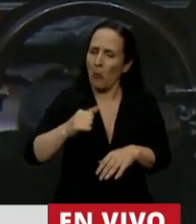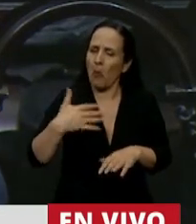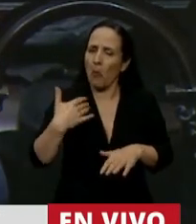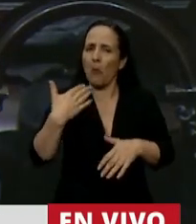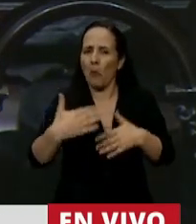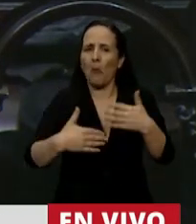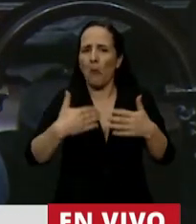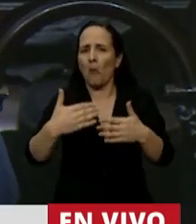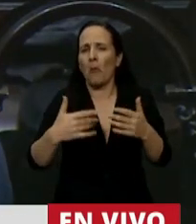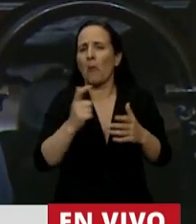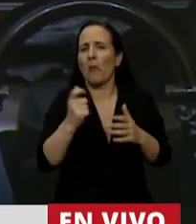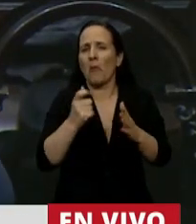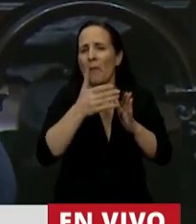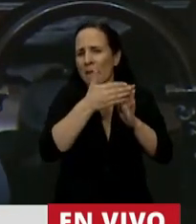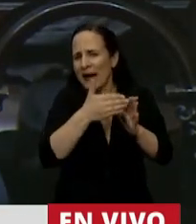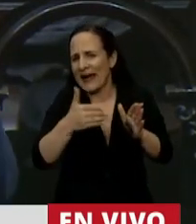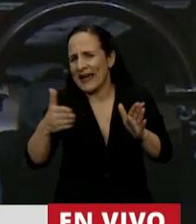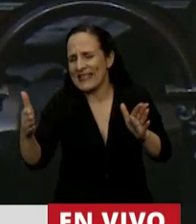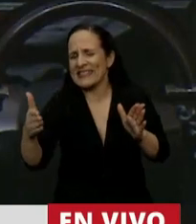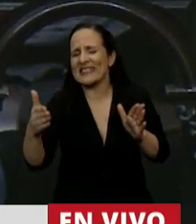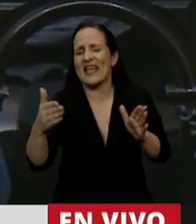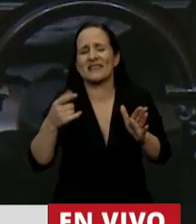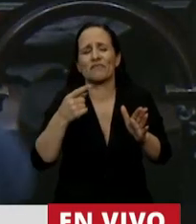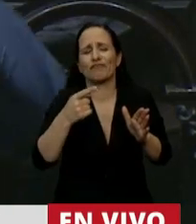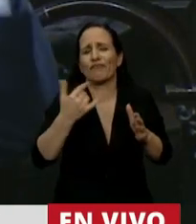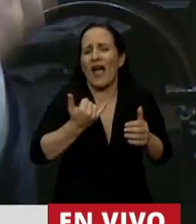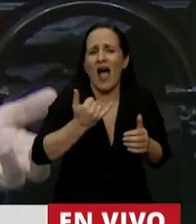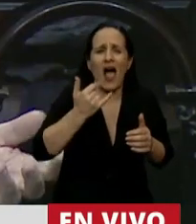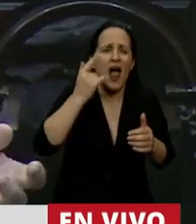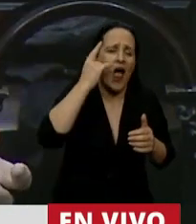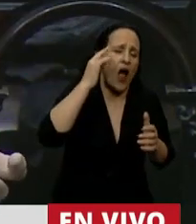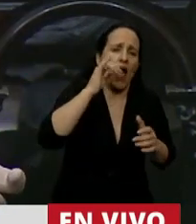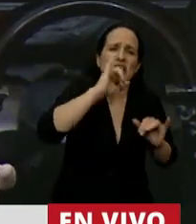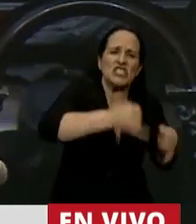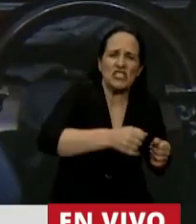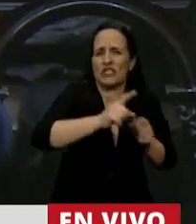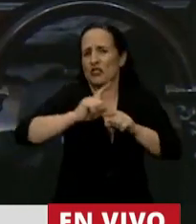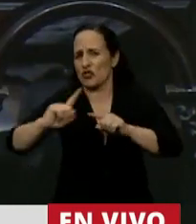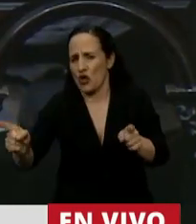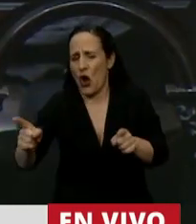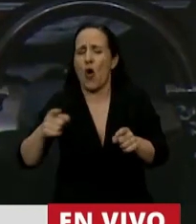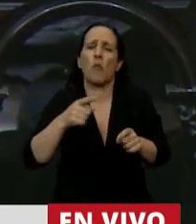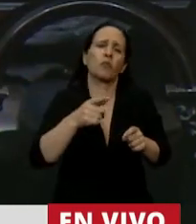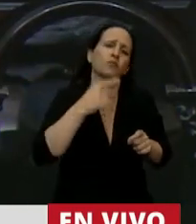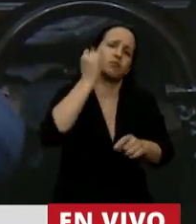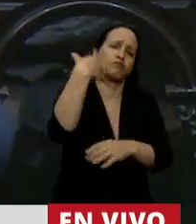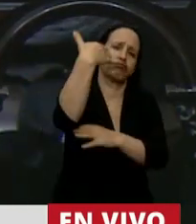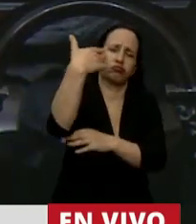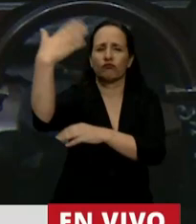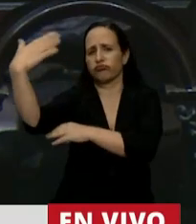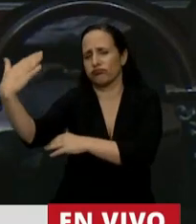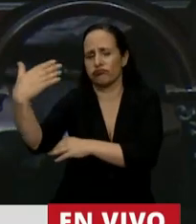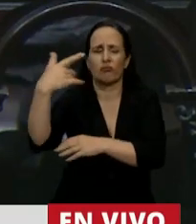por meses en donde cada una de las posiciones por el sí o por el no, marcaba su posición,